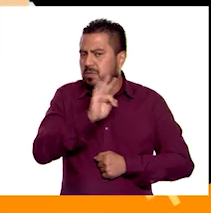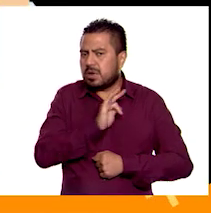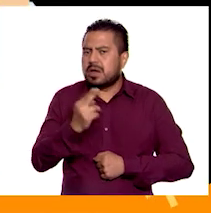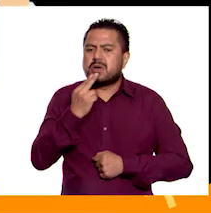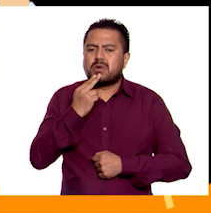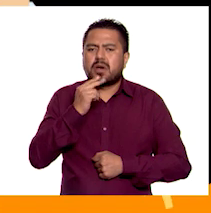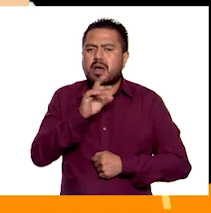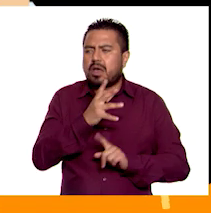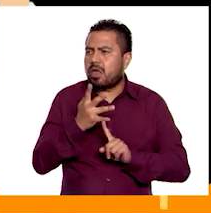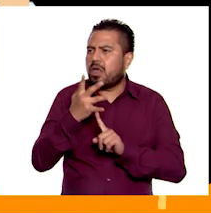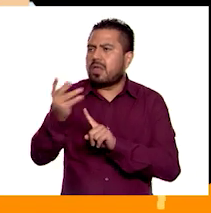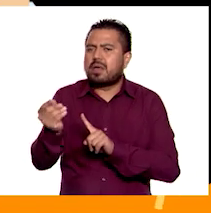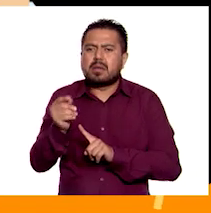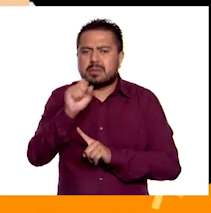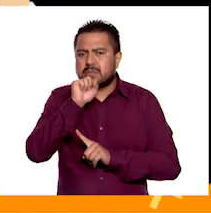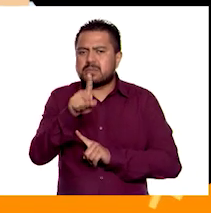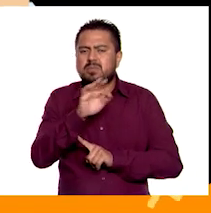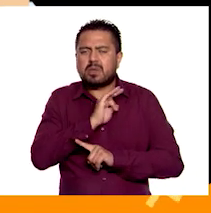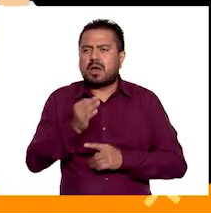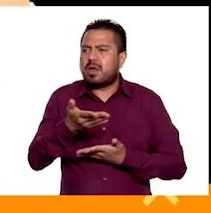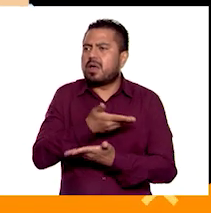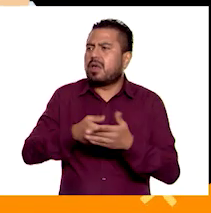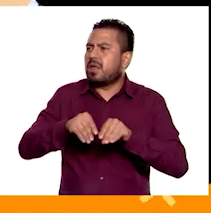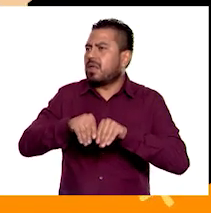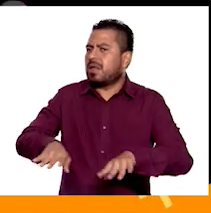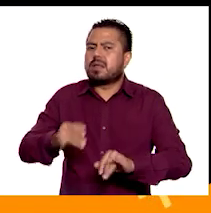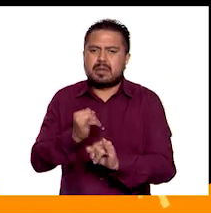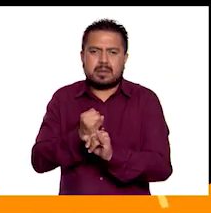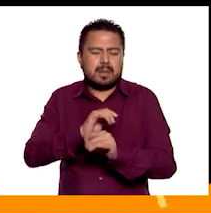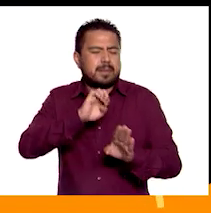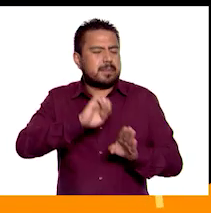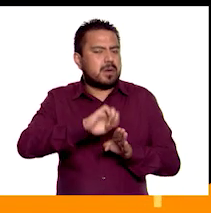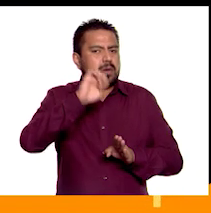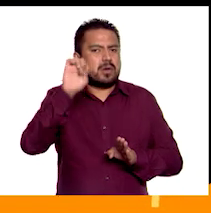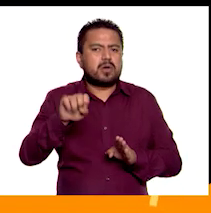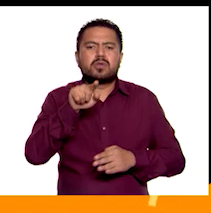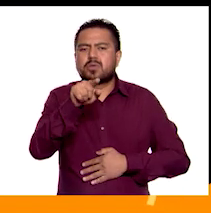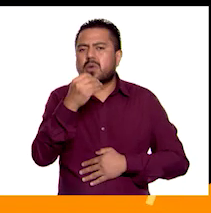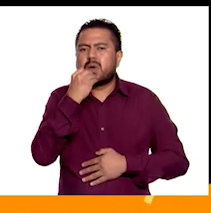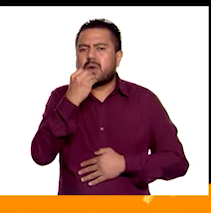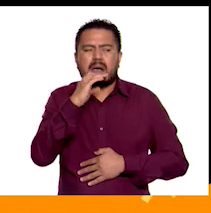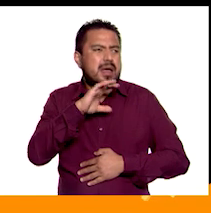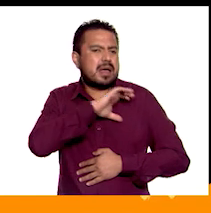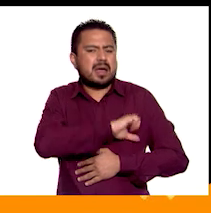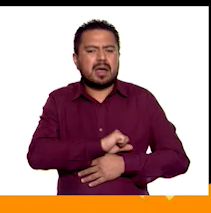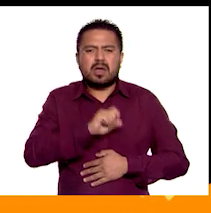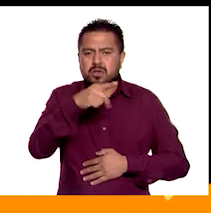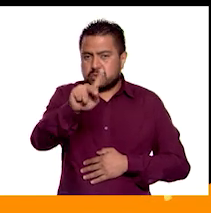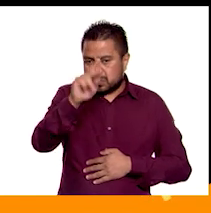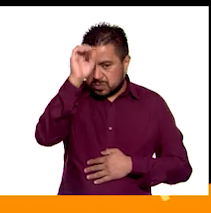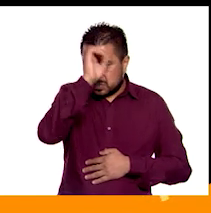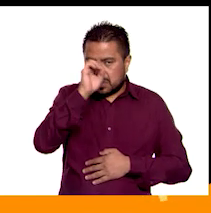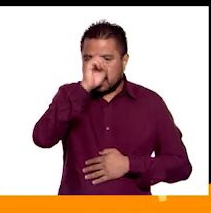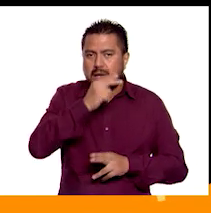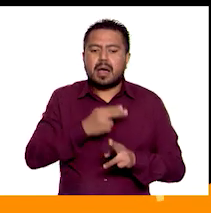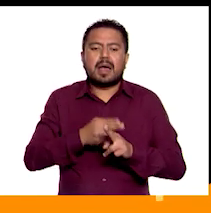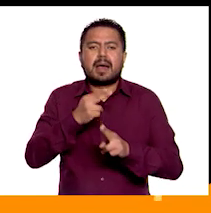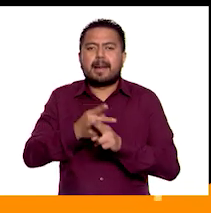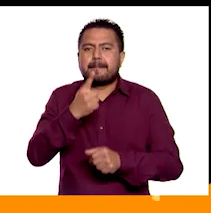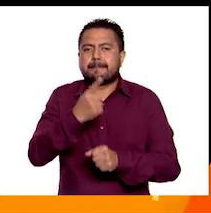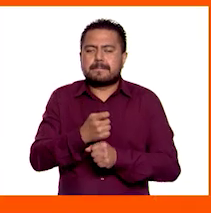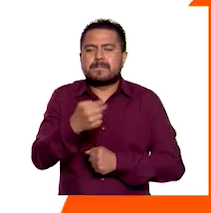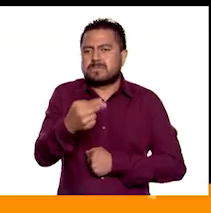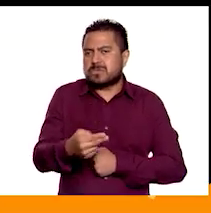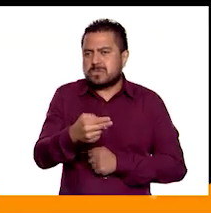identificarte y por lo tanto puedes compartir en línea. Por ejemplo, tu comida favorita, tus opiniones y hasta tu primer